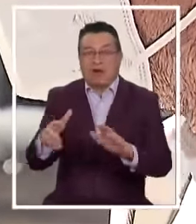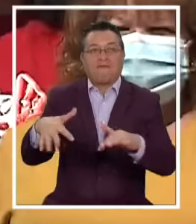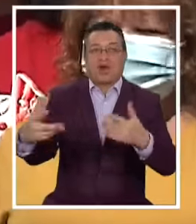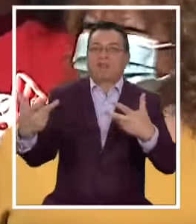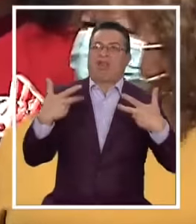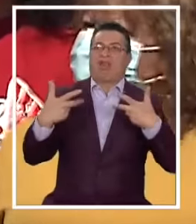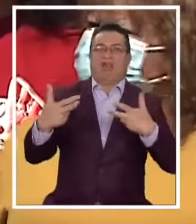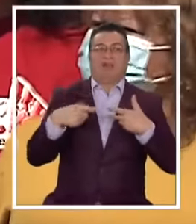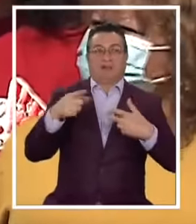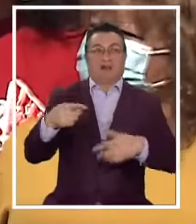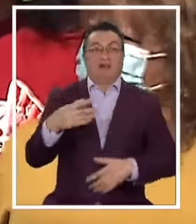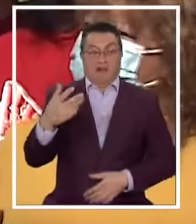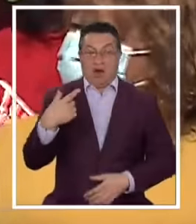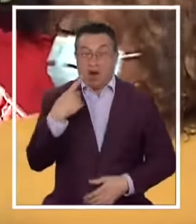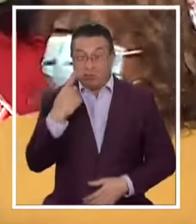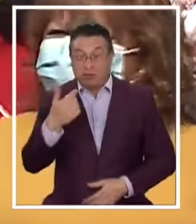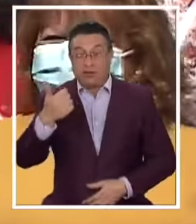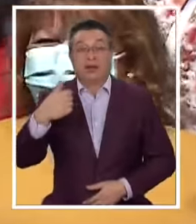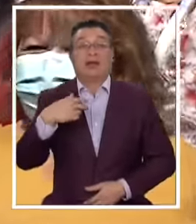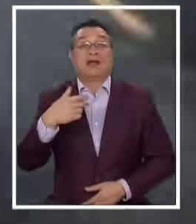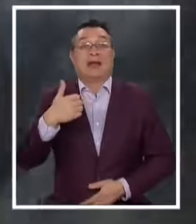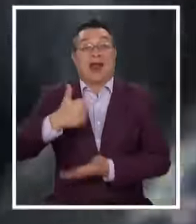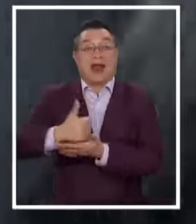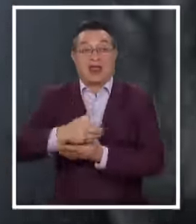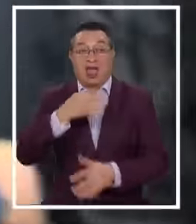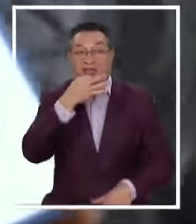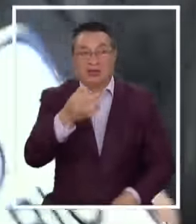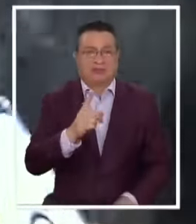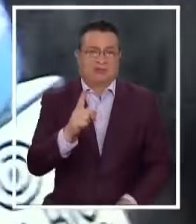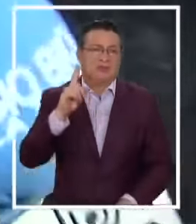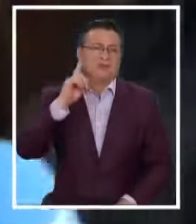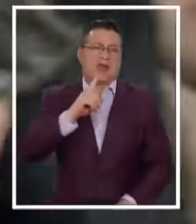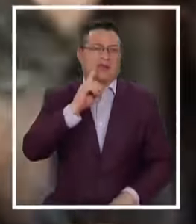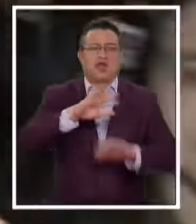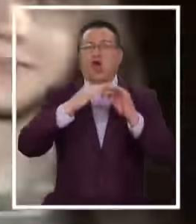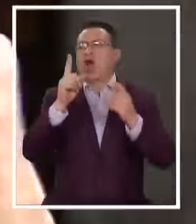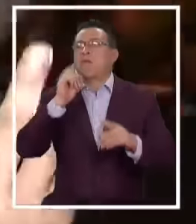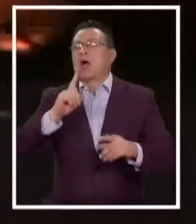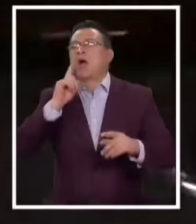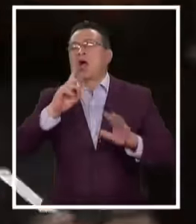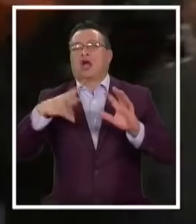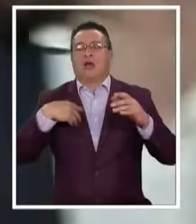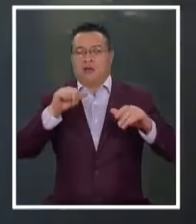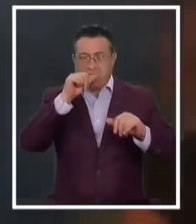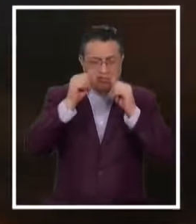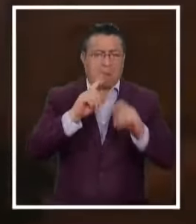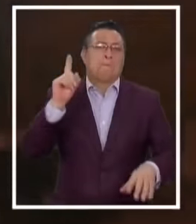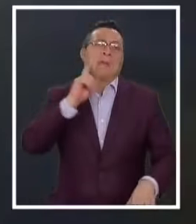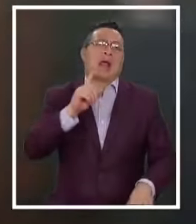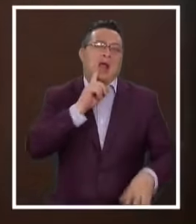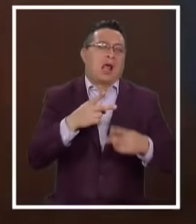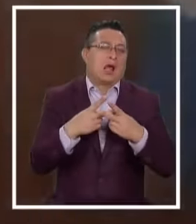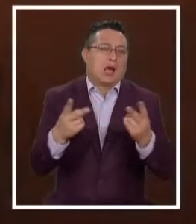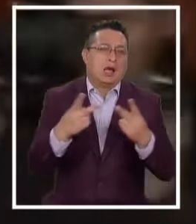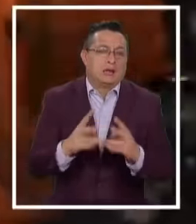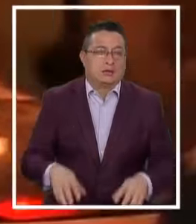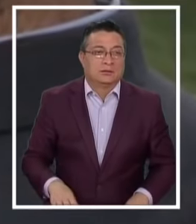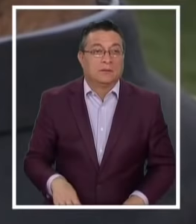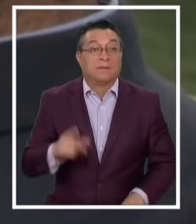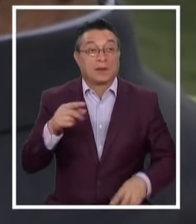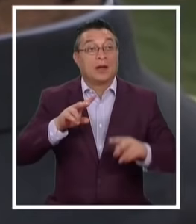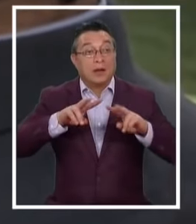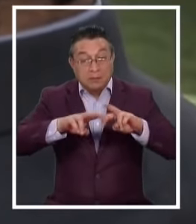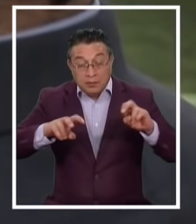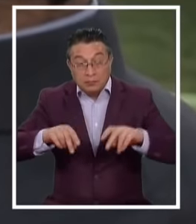el propio jefe comunal Negó tajantemente Hace unas semanas Al igual que todas Las que lo vinculan Con bandas de narcotráfico Las investigaciones Por